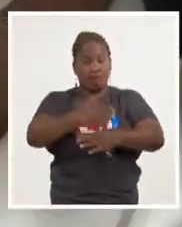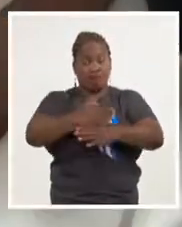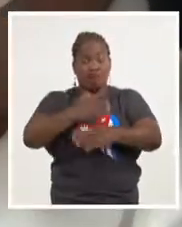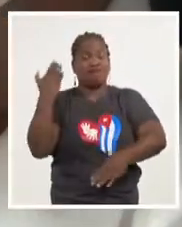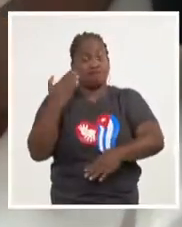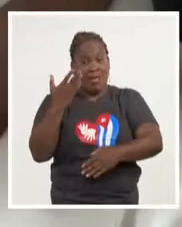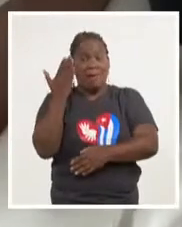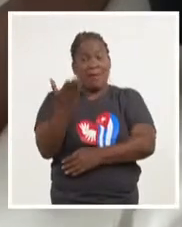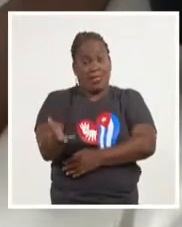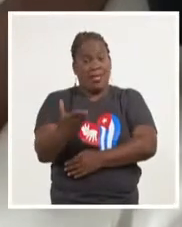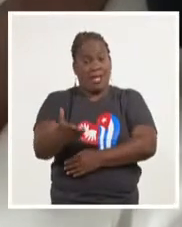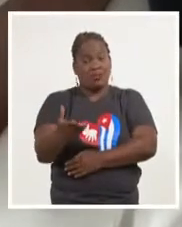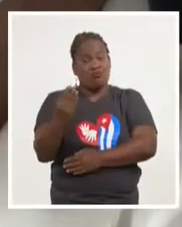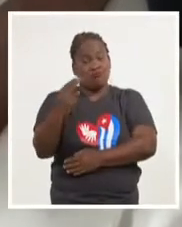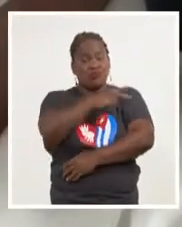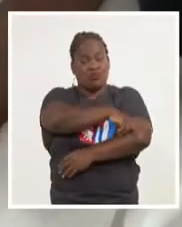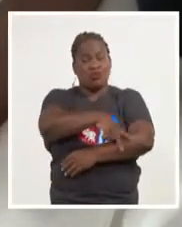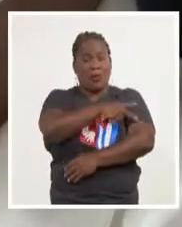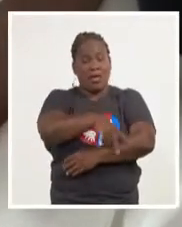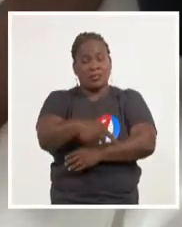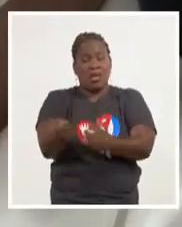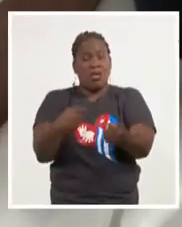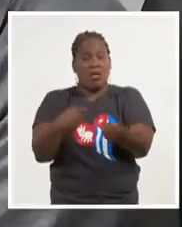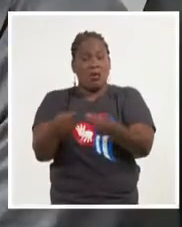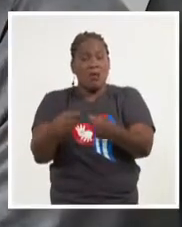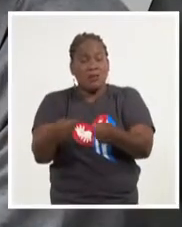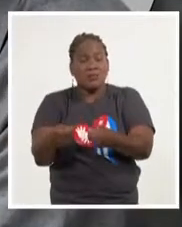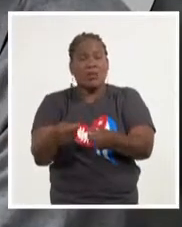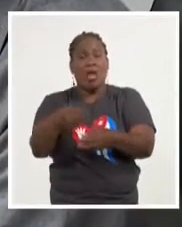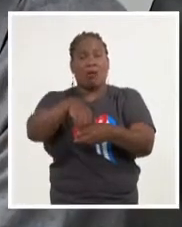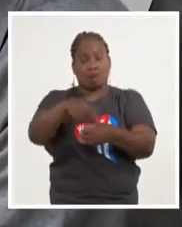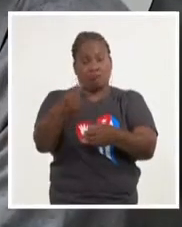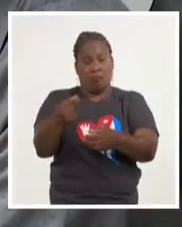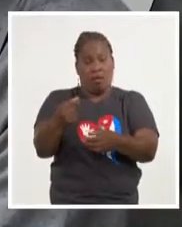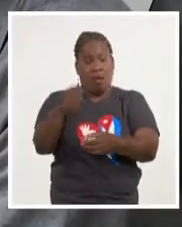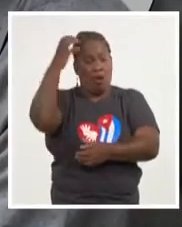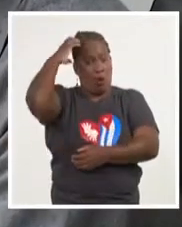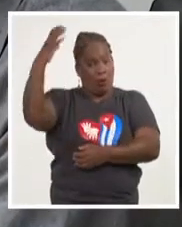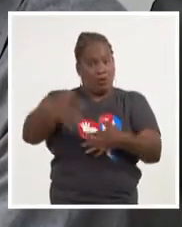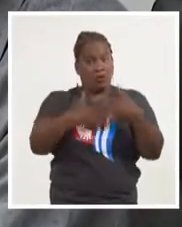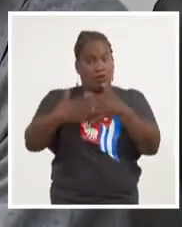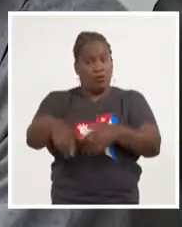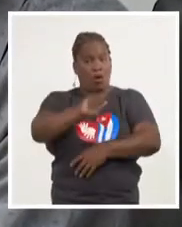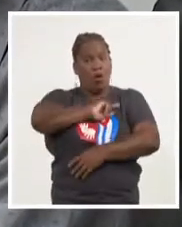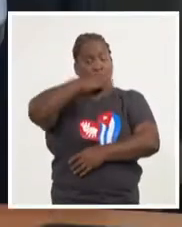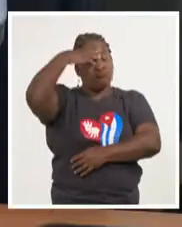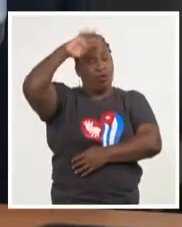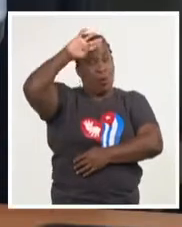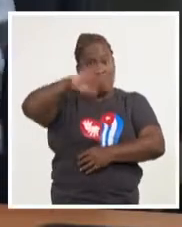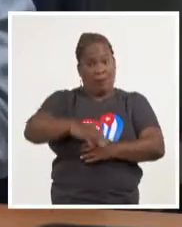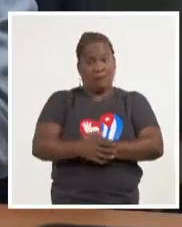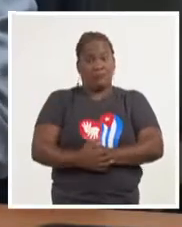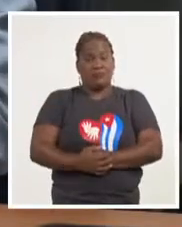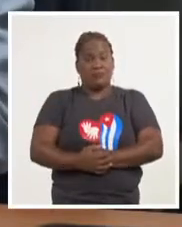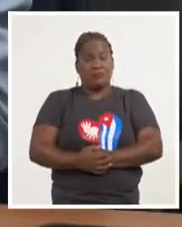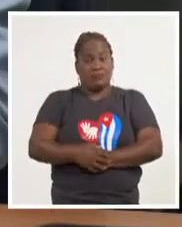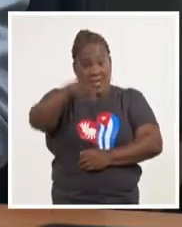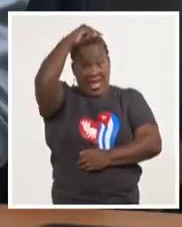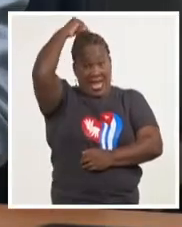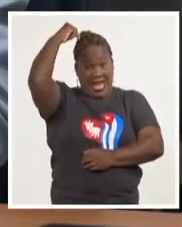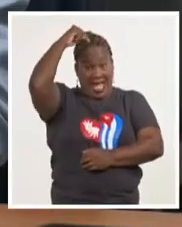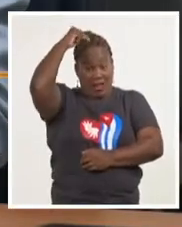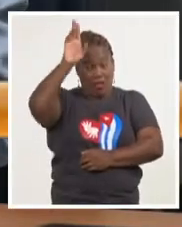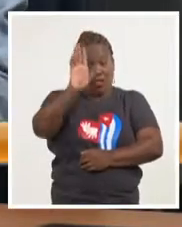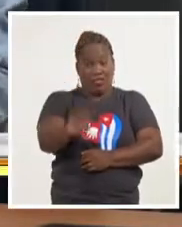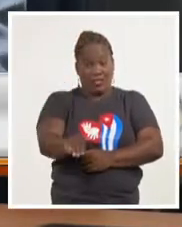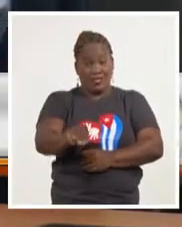bloqueo económico, comercial y financiero del gobierno de los Estados Unidos contra Cuba. Estamos a